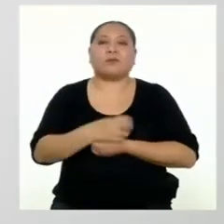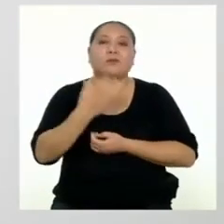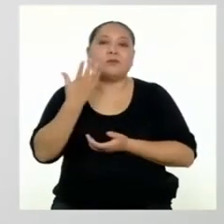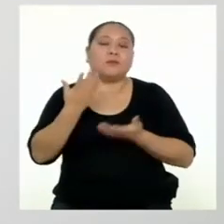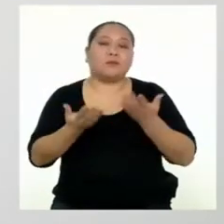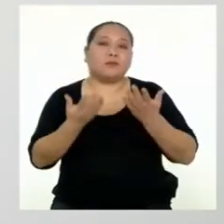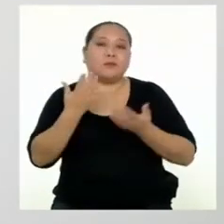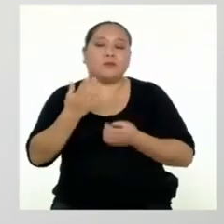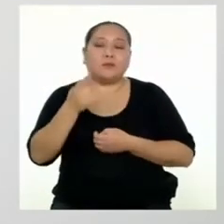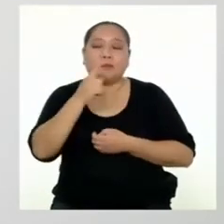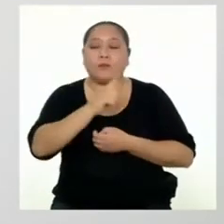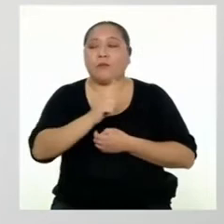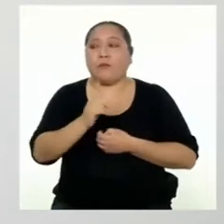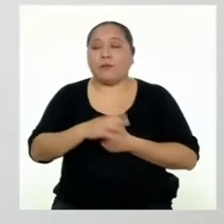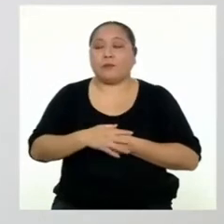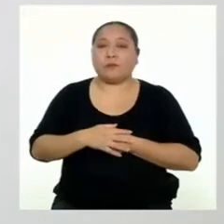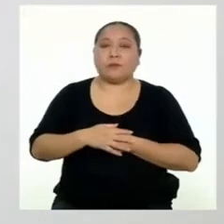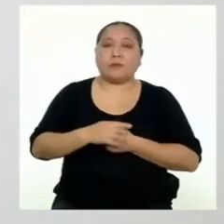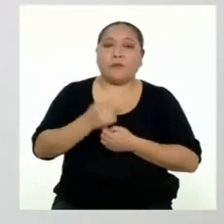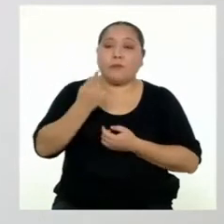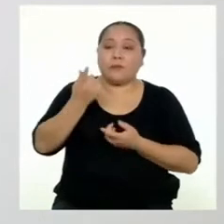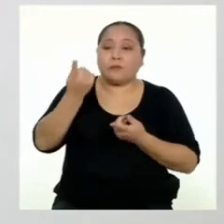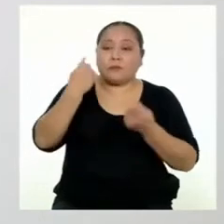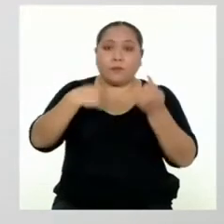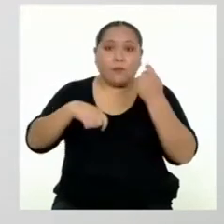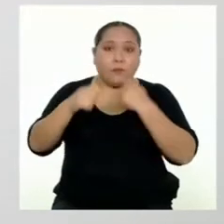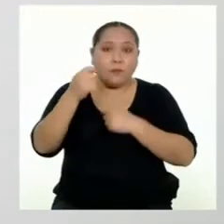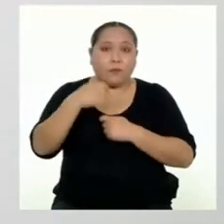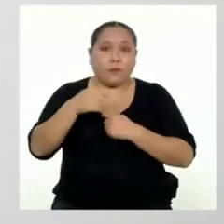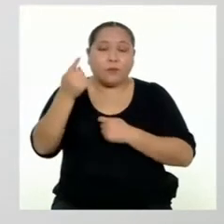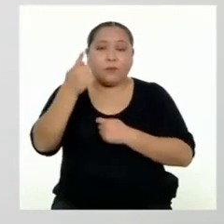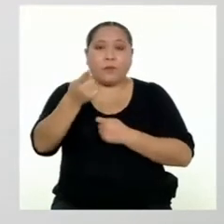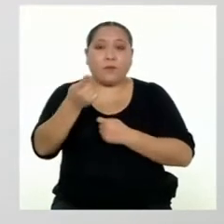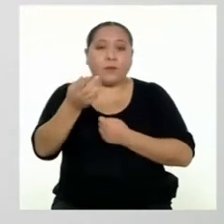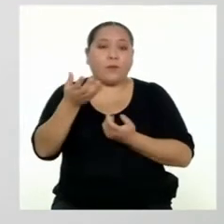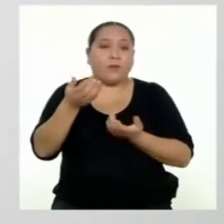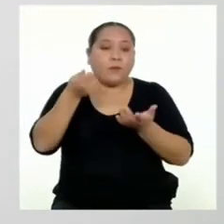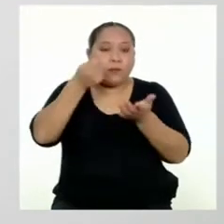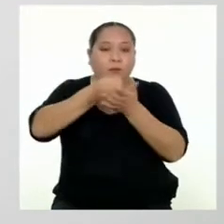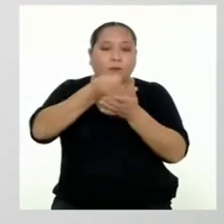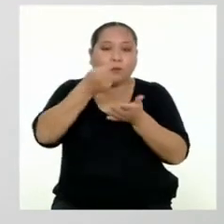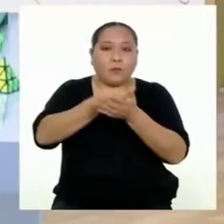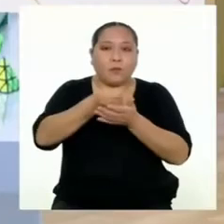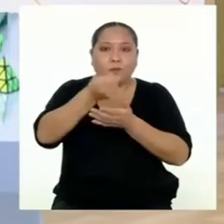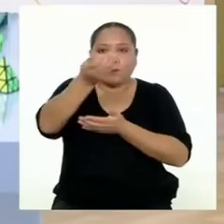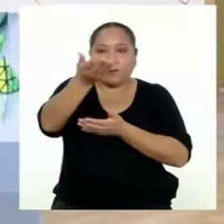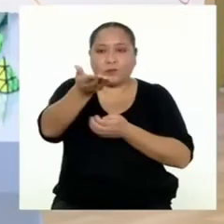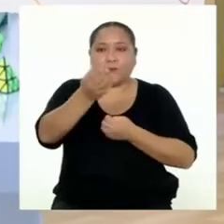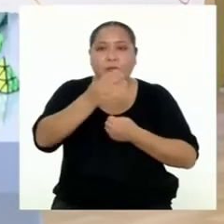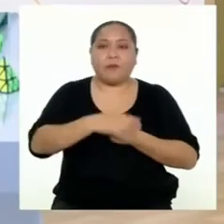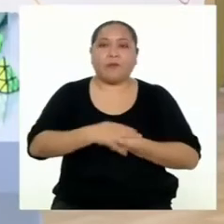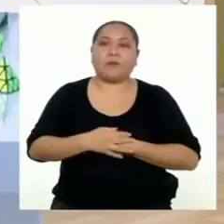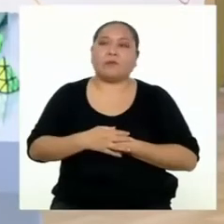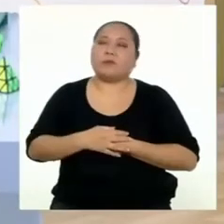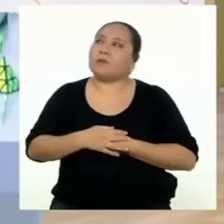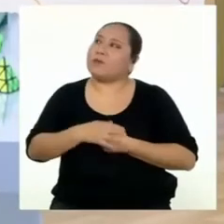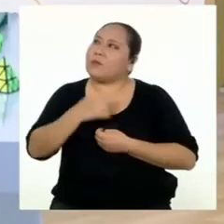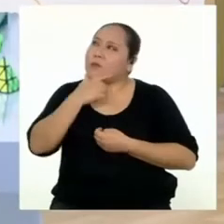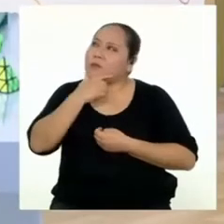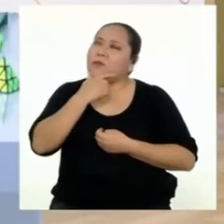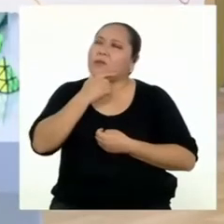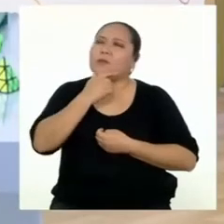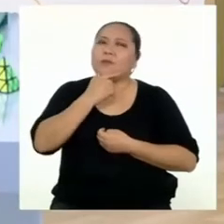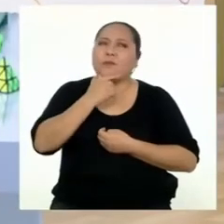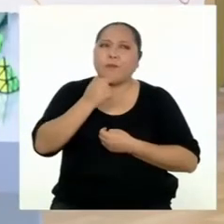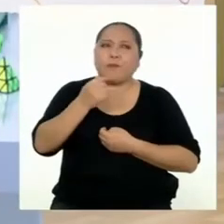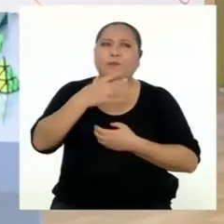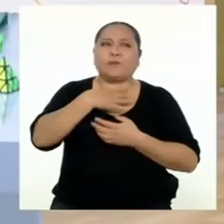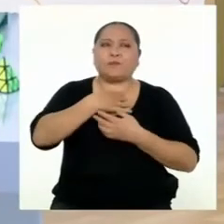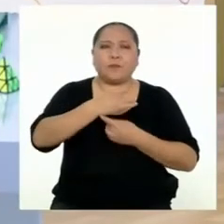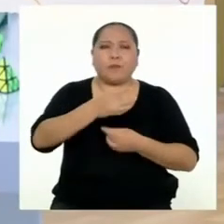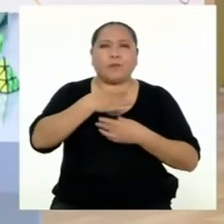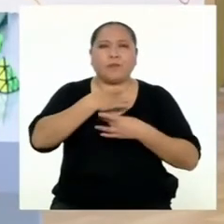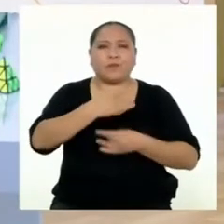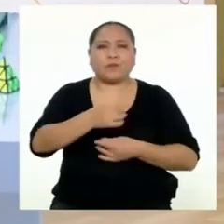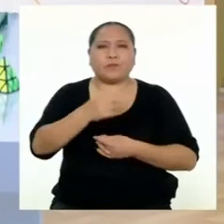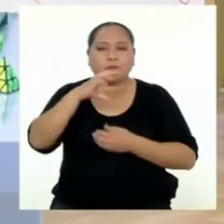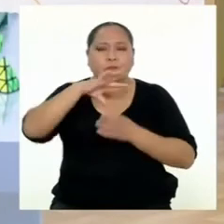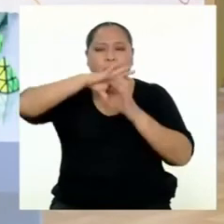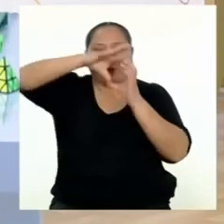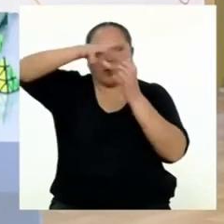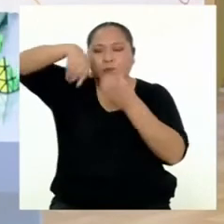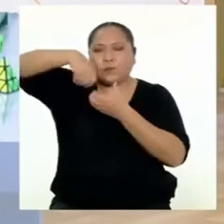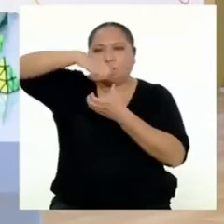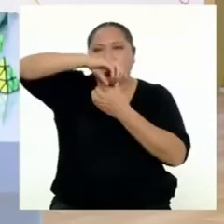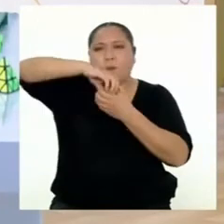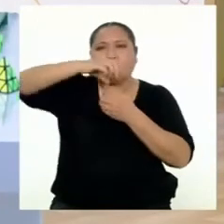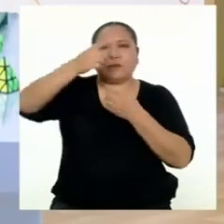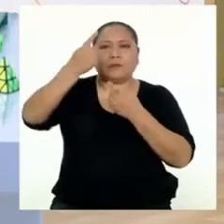O por el contrario, si las vendes, recibirías dinero. ¡Qué bueno! Está muy interesante todo este mundo de